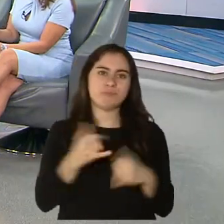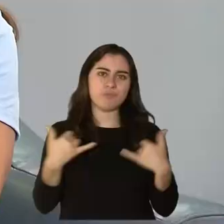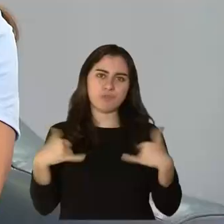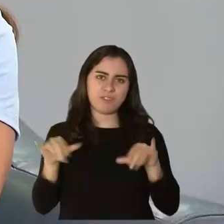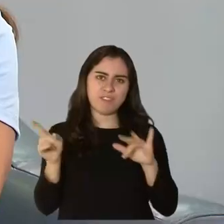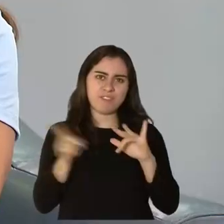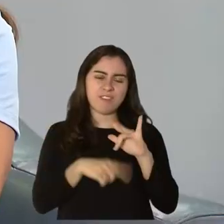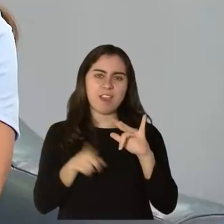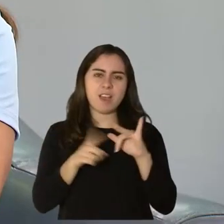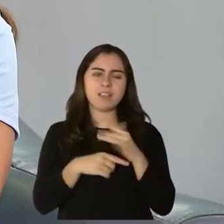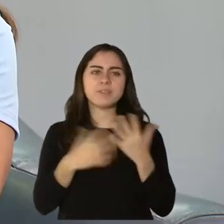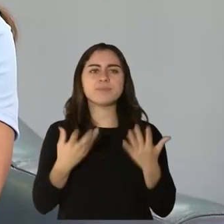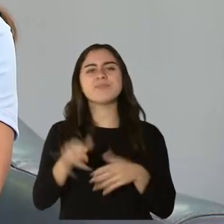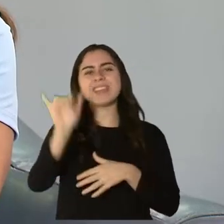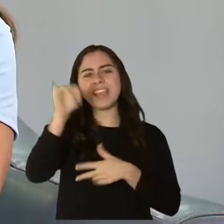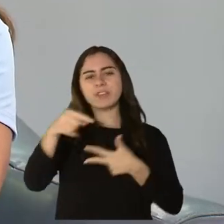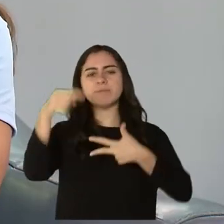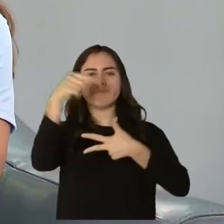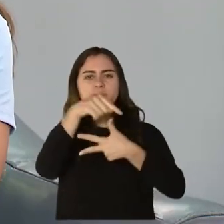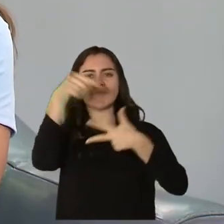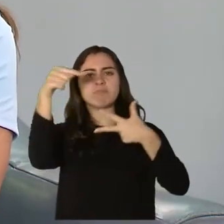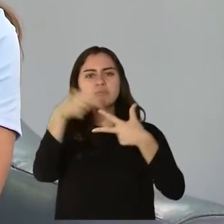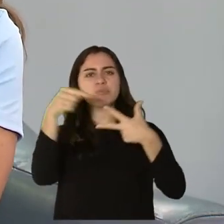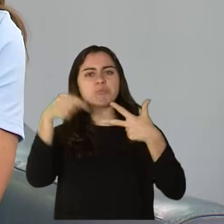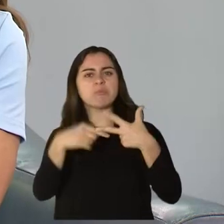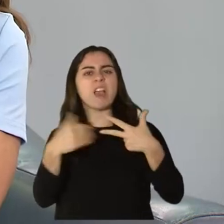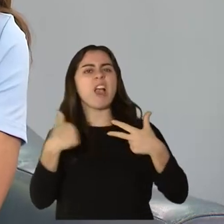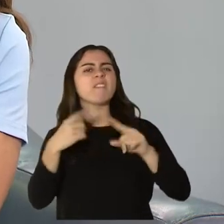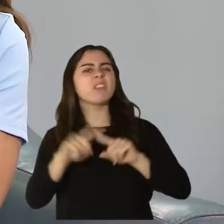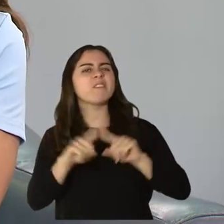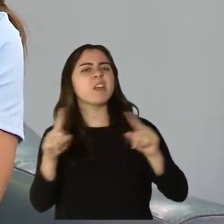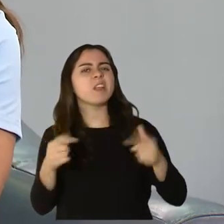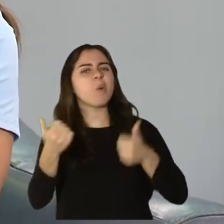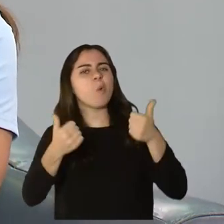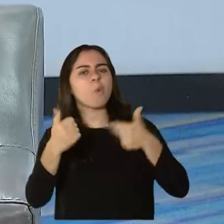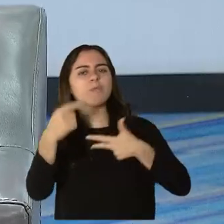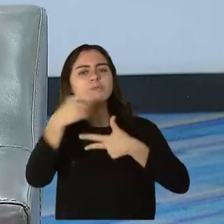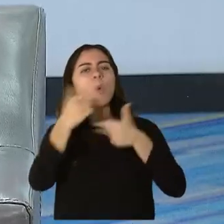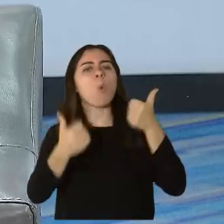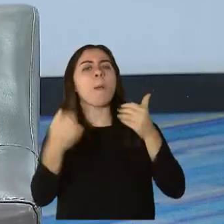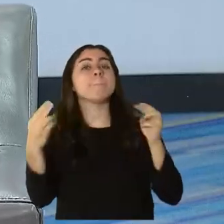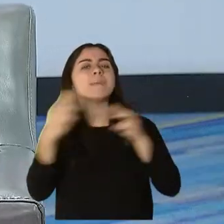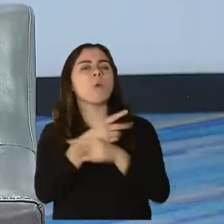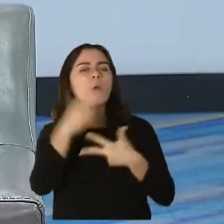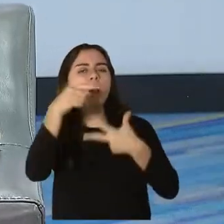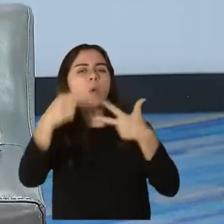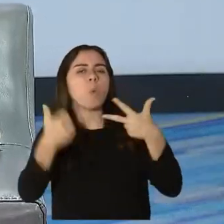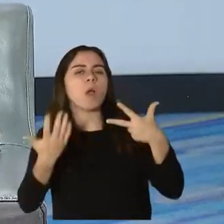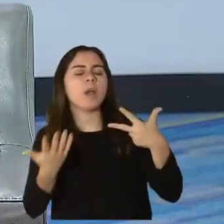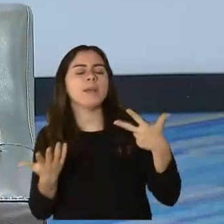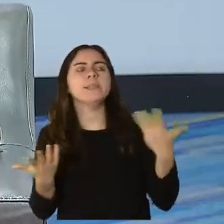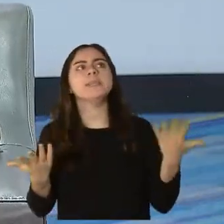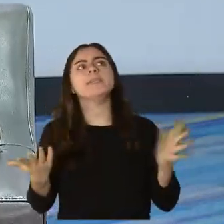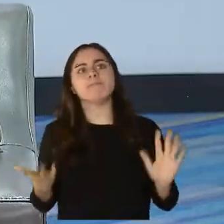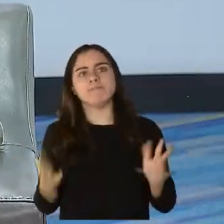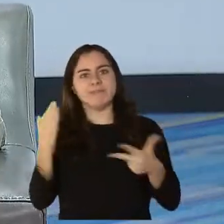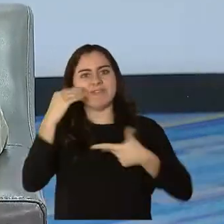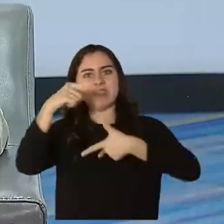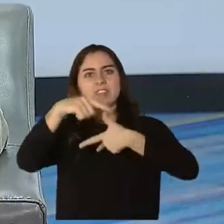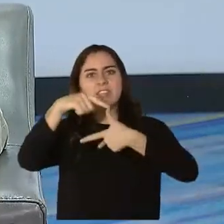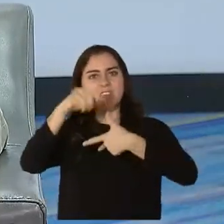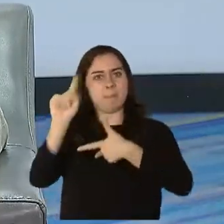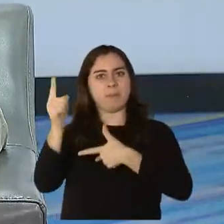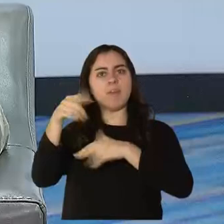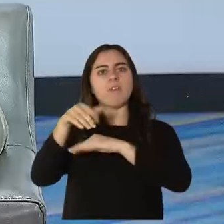diferencia entre cada una de esas variantes? ¿Hay una que sea más contagiosa que la otra? Bueno, mira, lo que se identificaba hasta ahora es que la británica